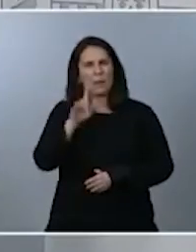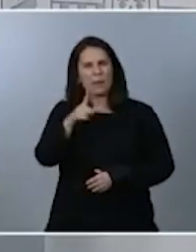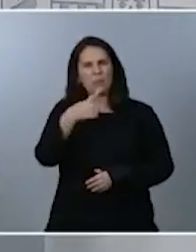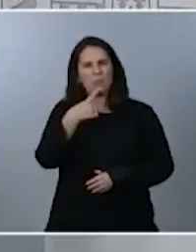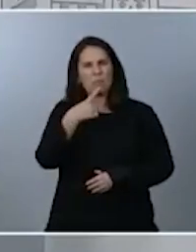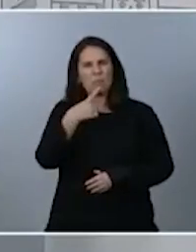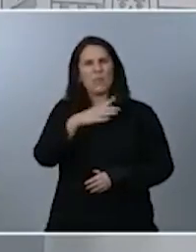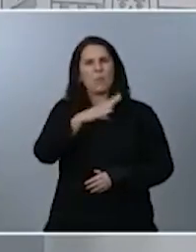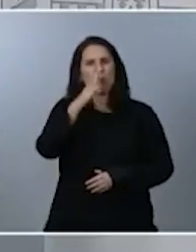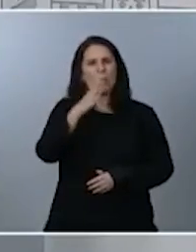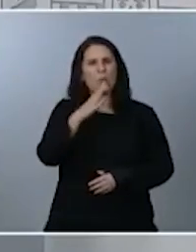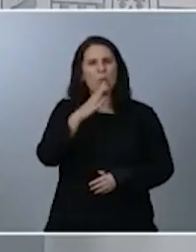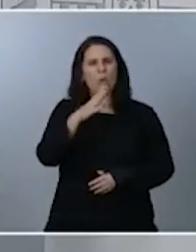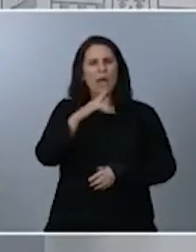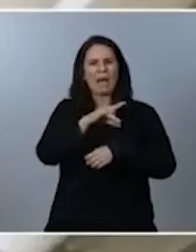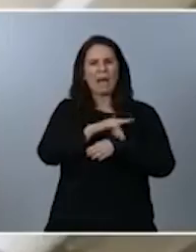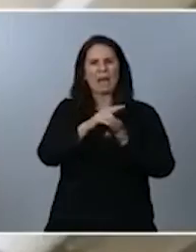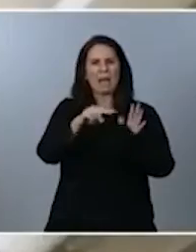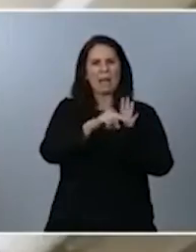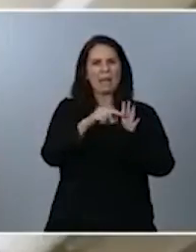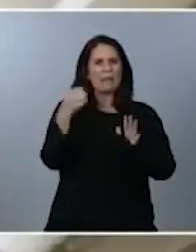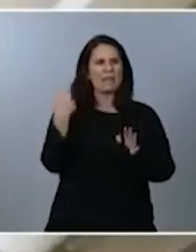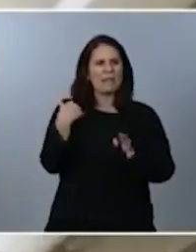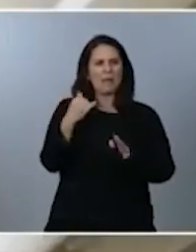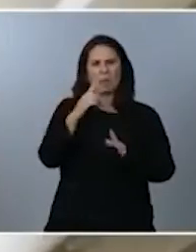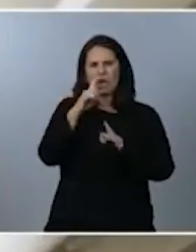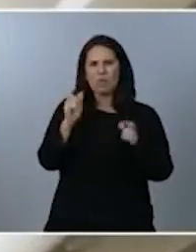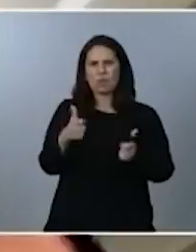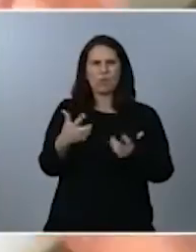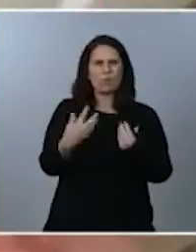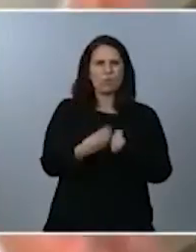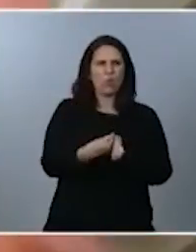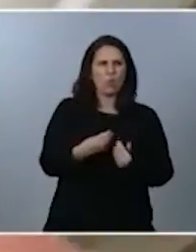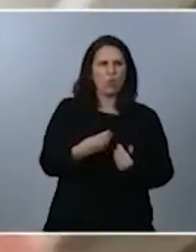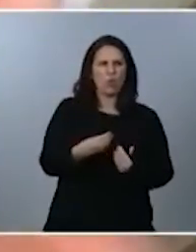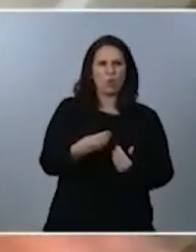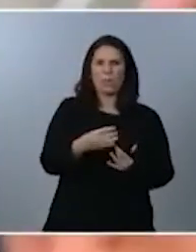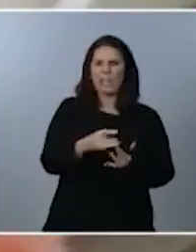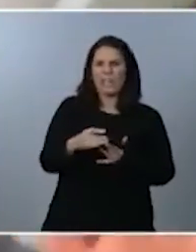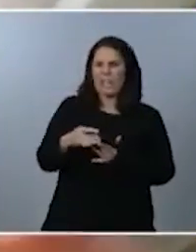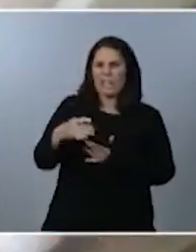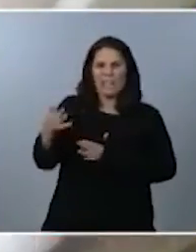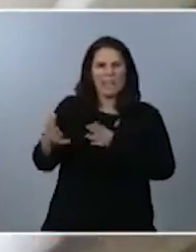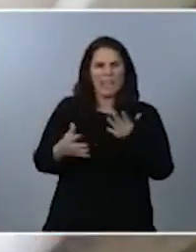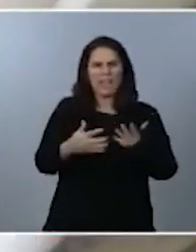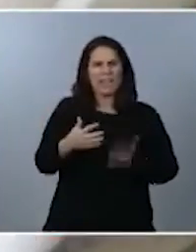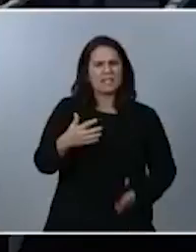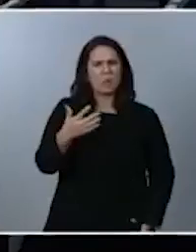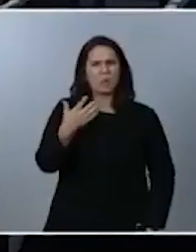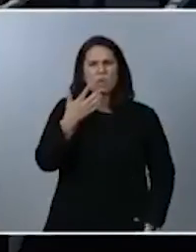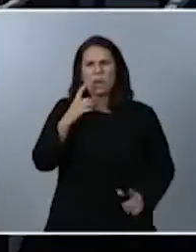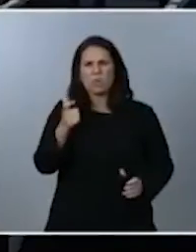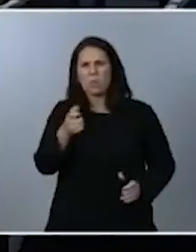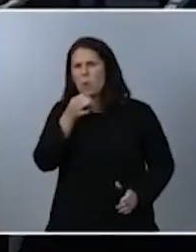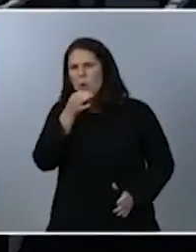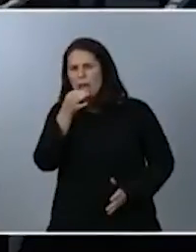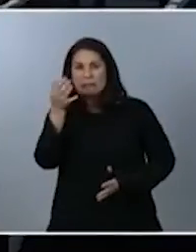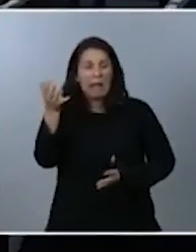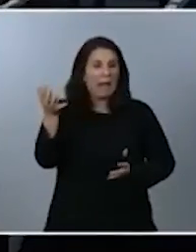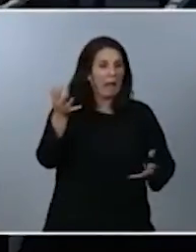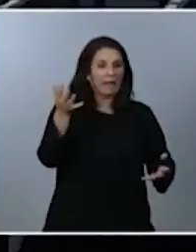en la agenda una reunión con líderes y además creo que esta reunión era por la tarde. No sé si podría